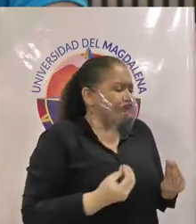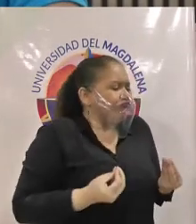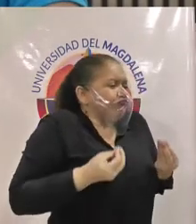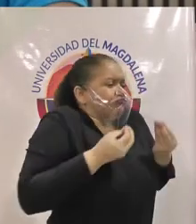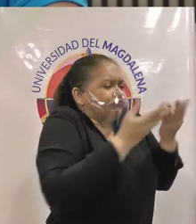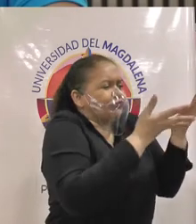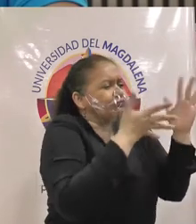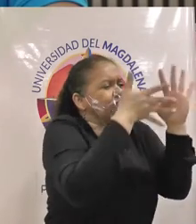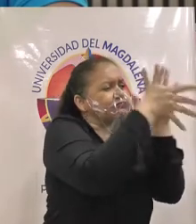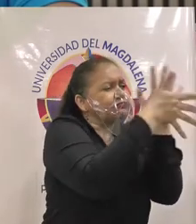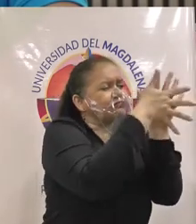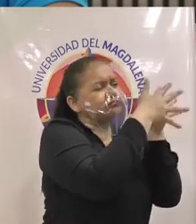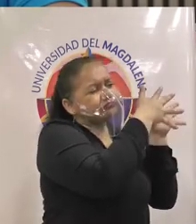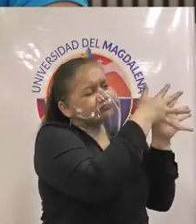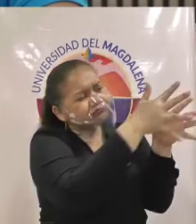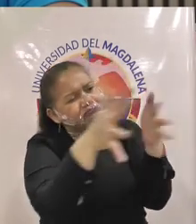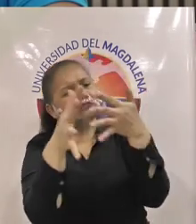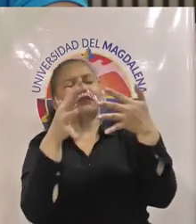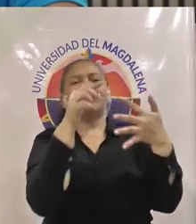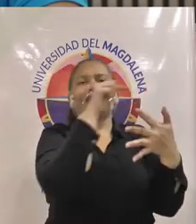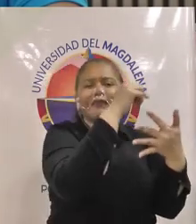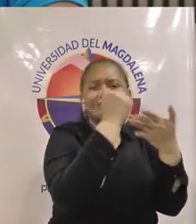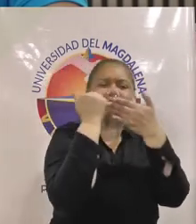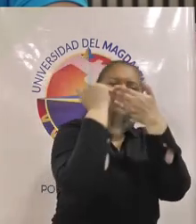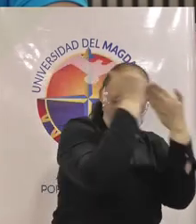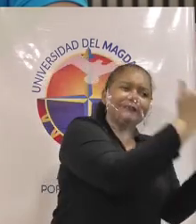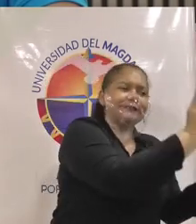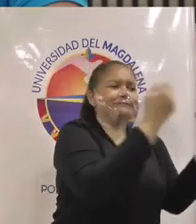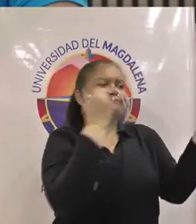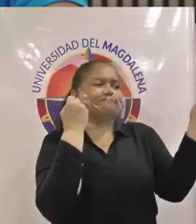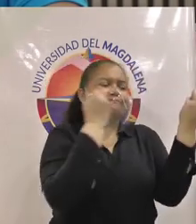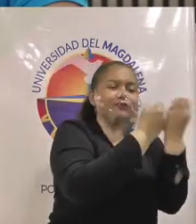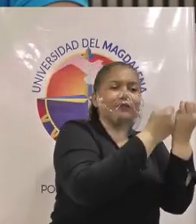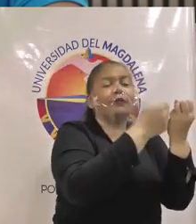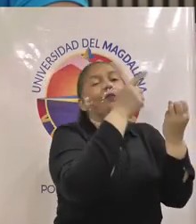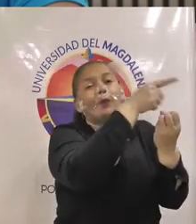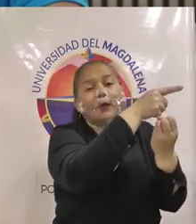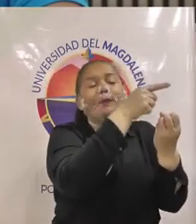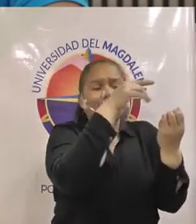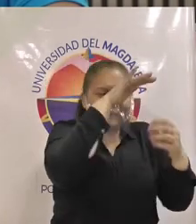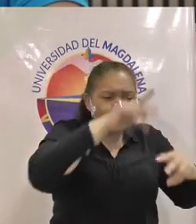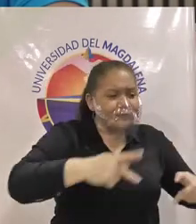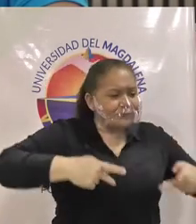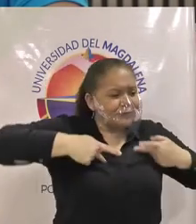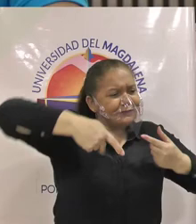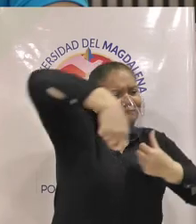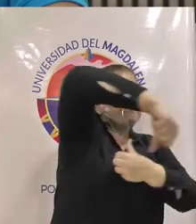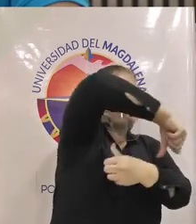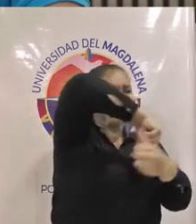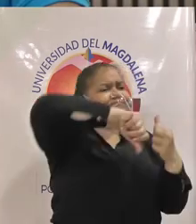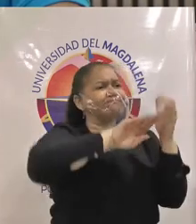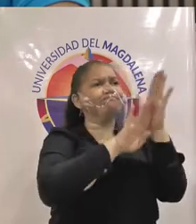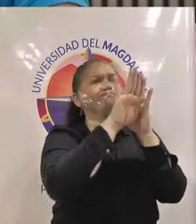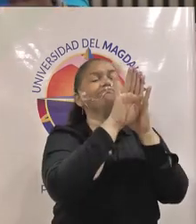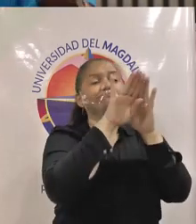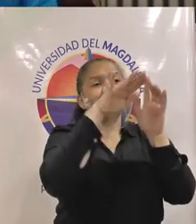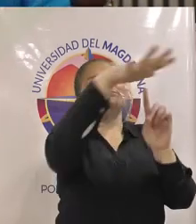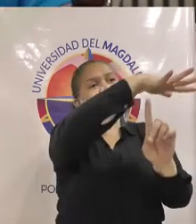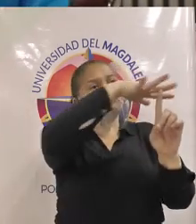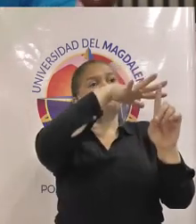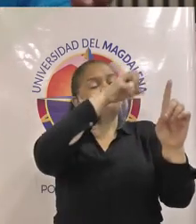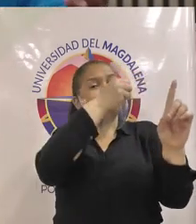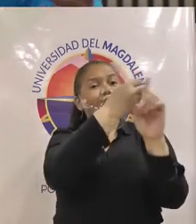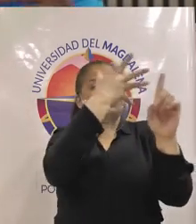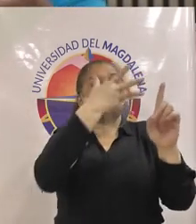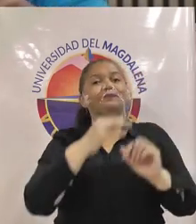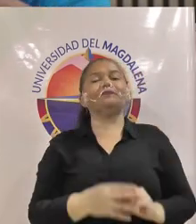y poder enseñarles a comprender que desde su condición pueden mejorar su entorno en este